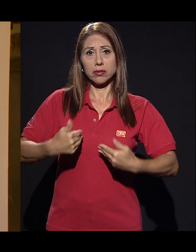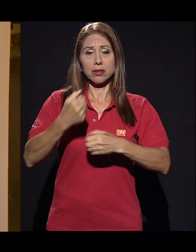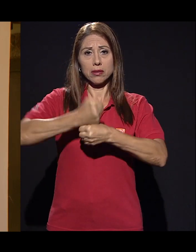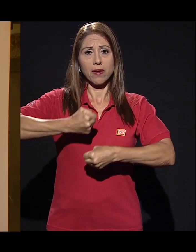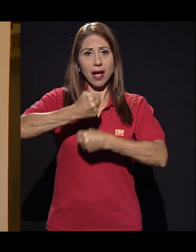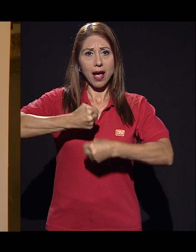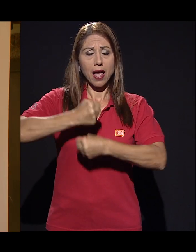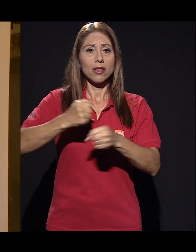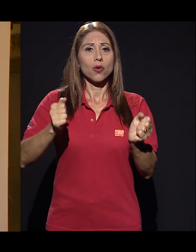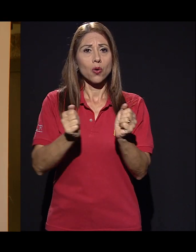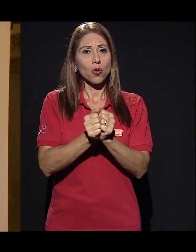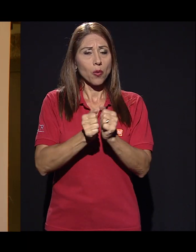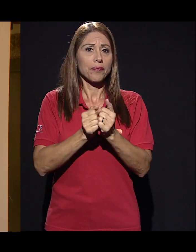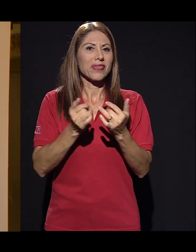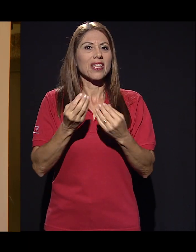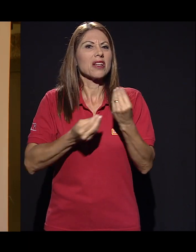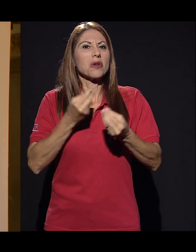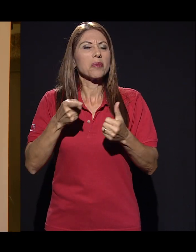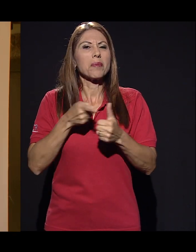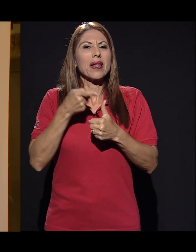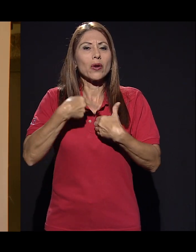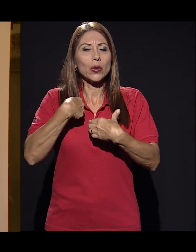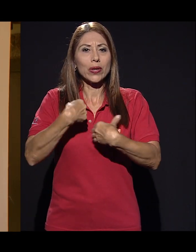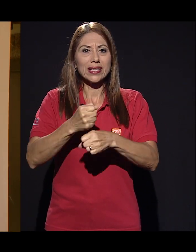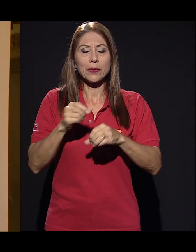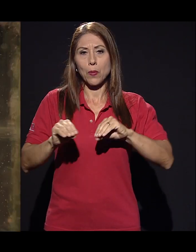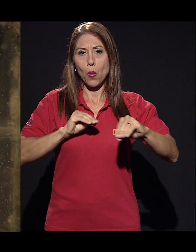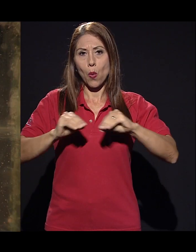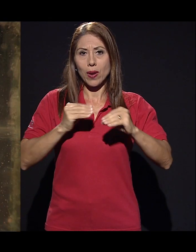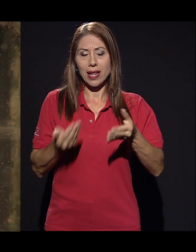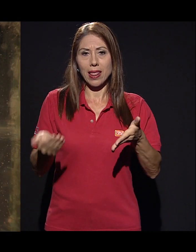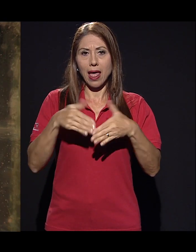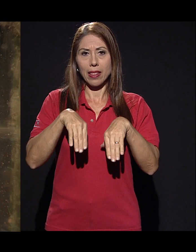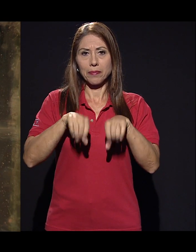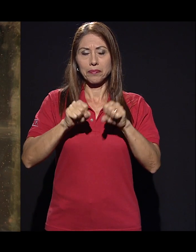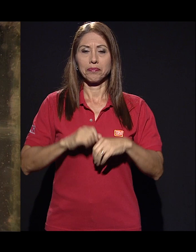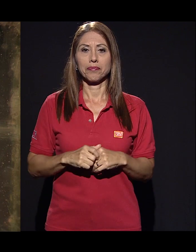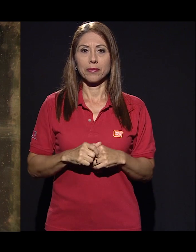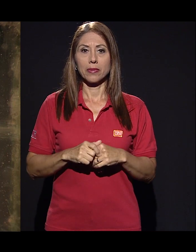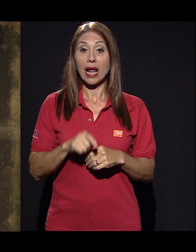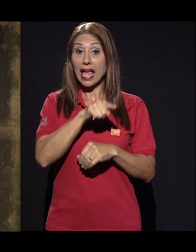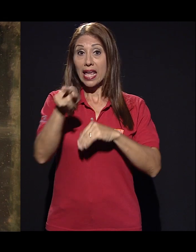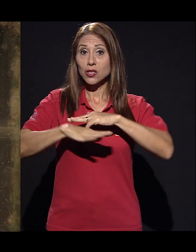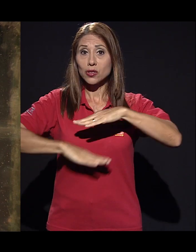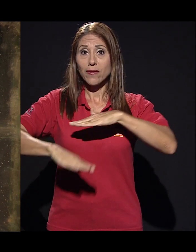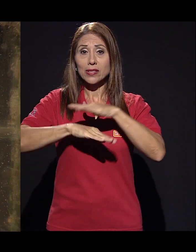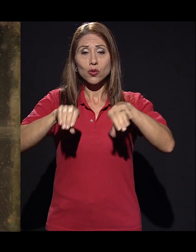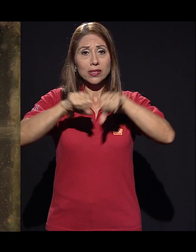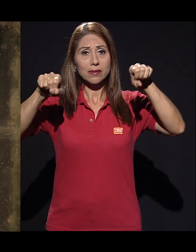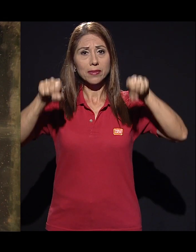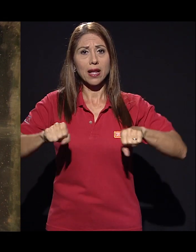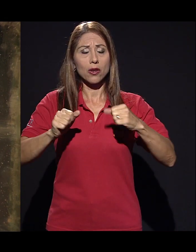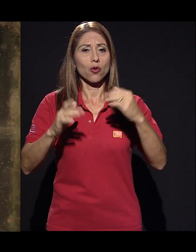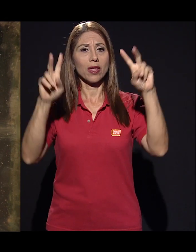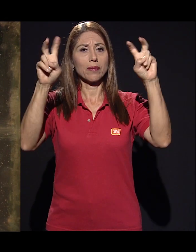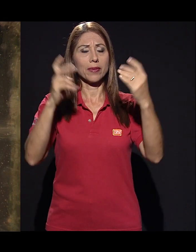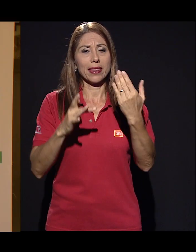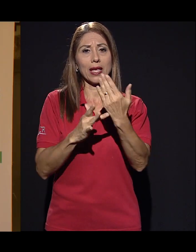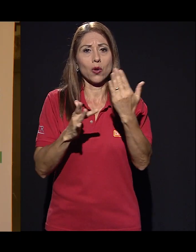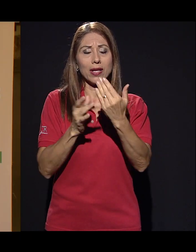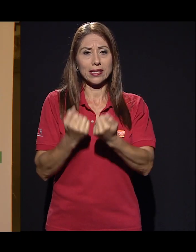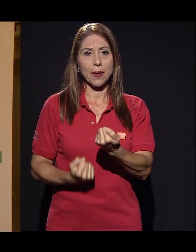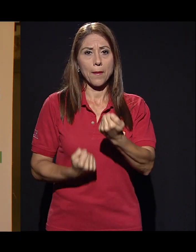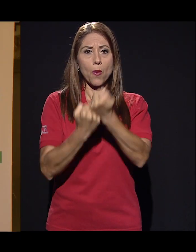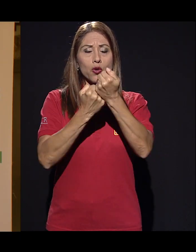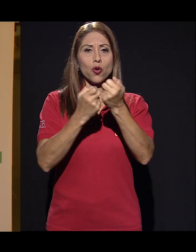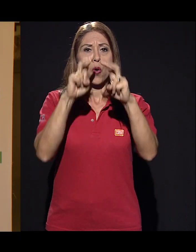La primera es recuperar movilidad. En ello se basó el Seminario de Tecnologías de Apoyo, Virtualización,